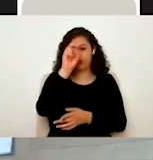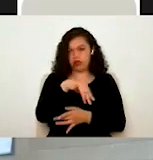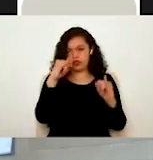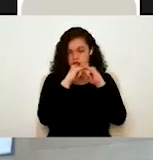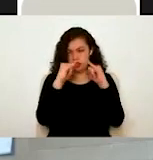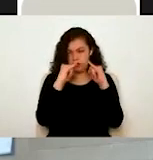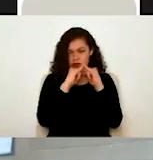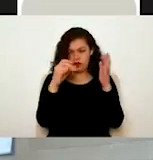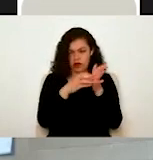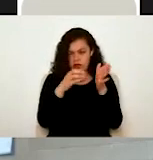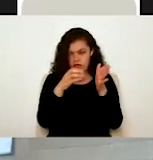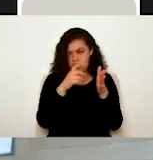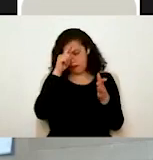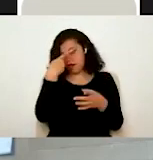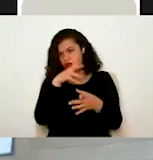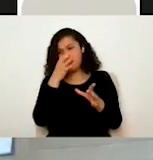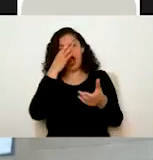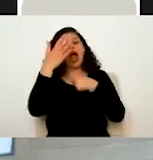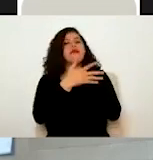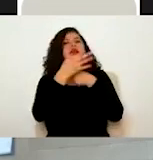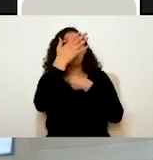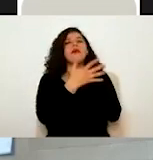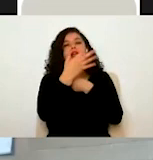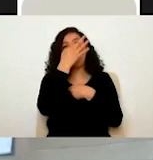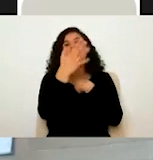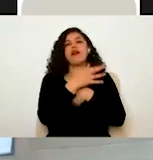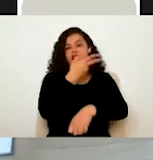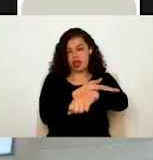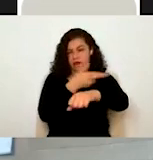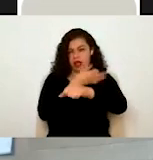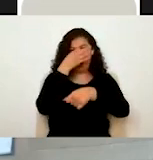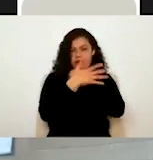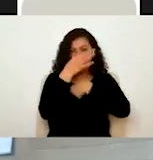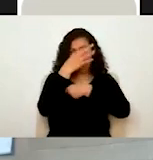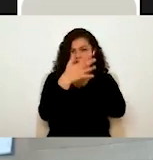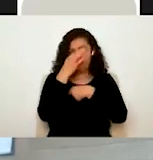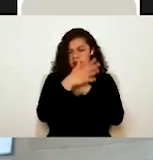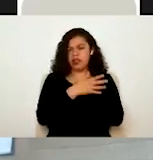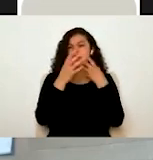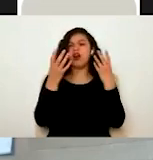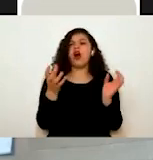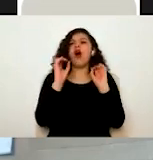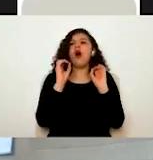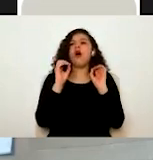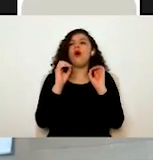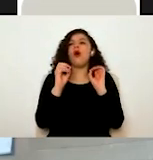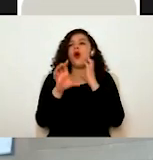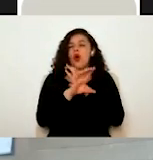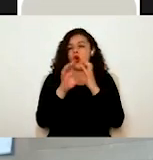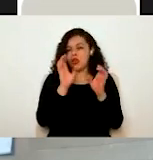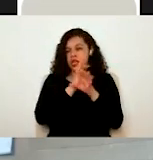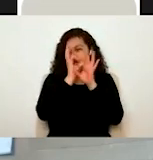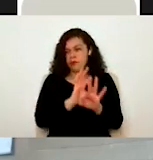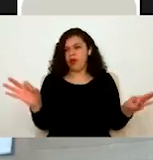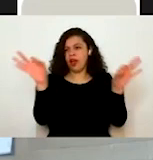la que ustedes van a estar recibiendo todas las notificaciones relativas a su trámite o algunos avisos muy importantes por parte de la junta,